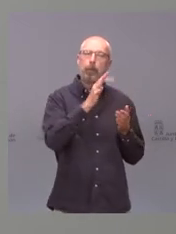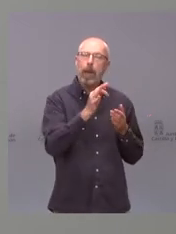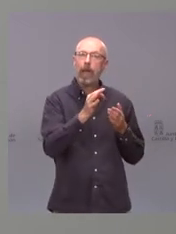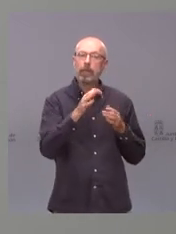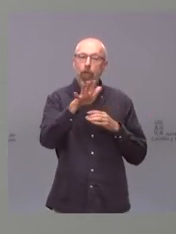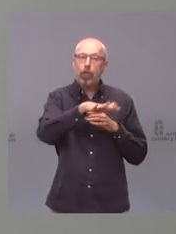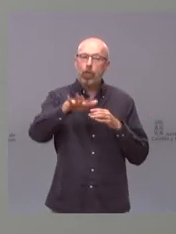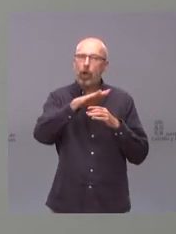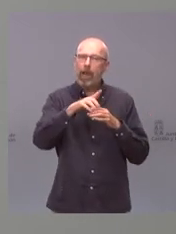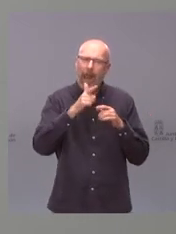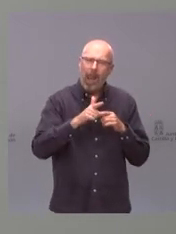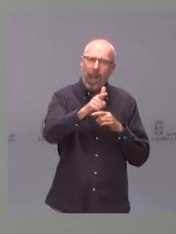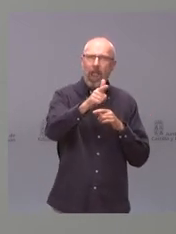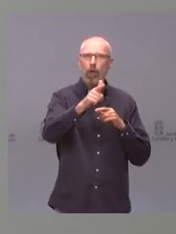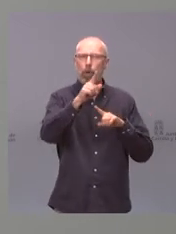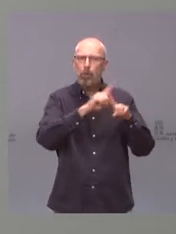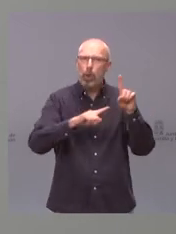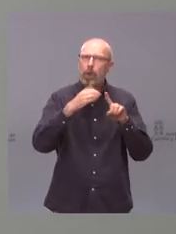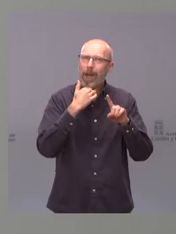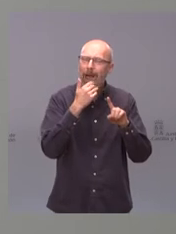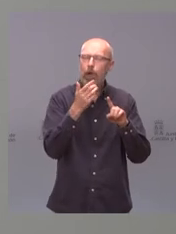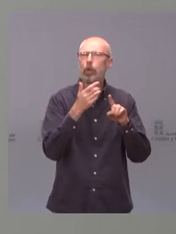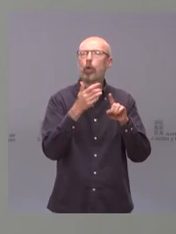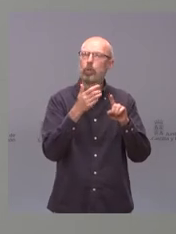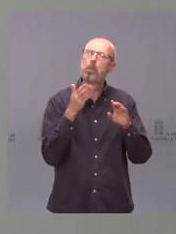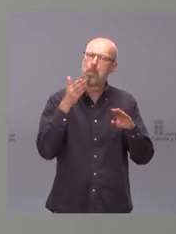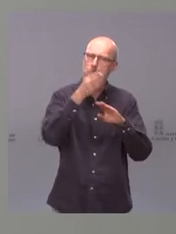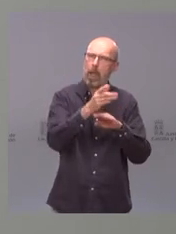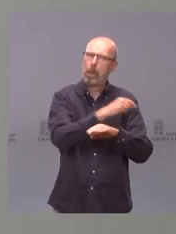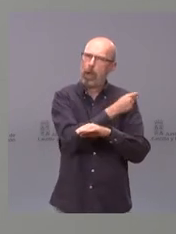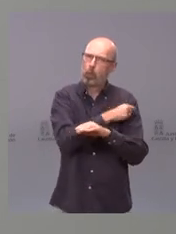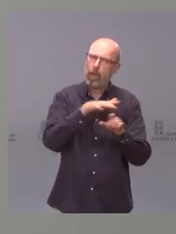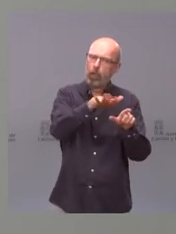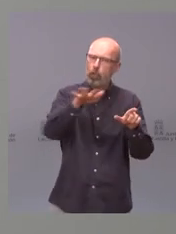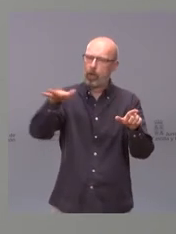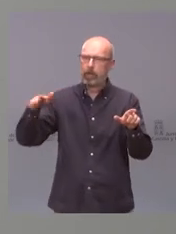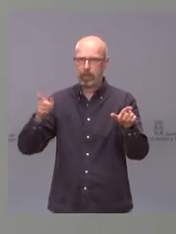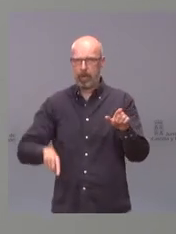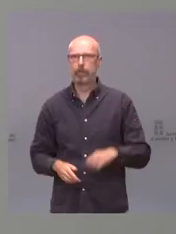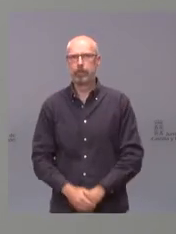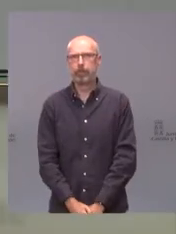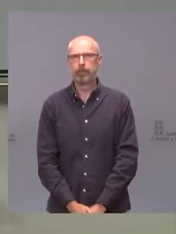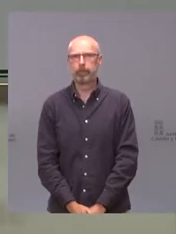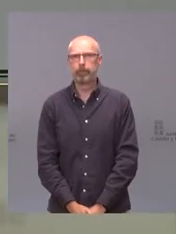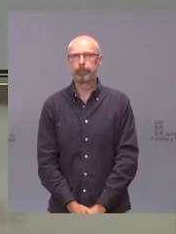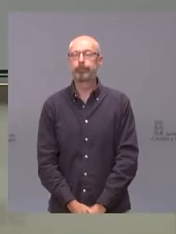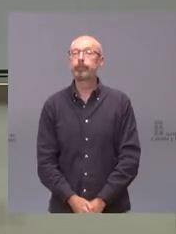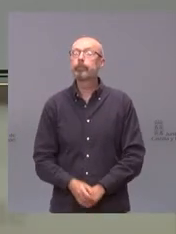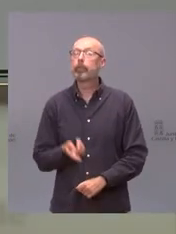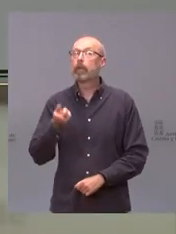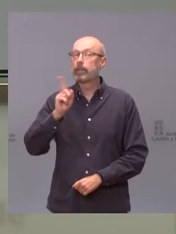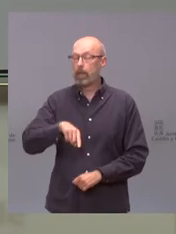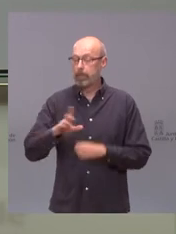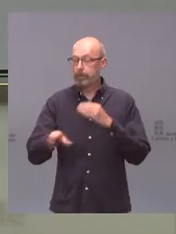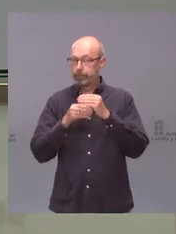claras acercar la vacunación lo más posible a esos puntos en ese respecto también conviene recordar